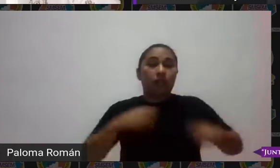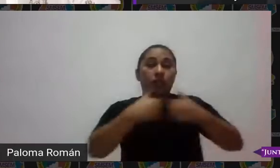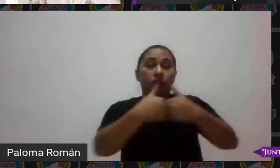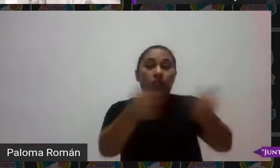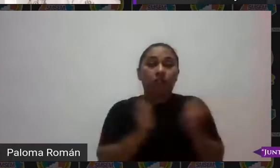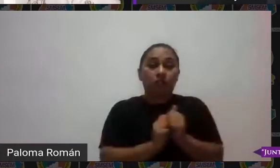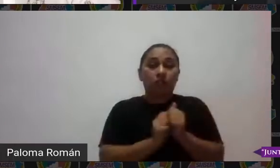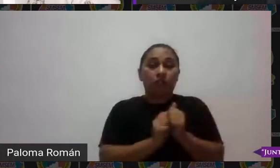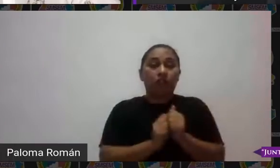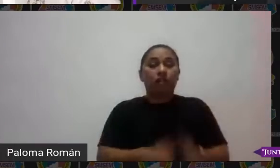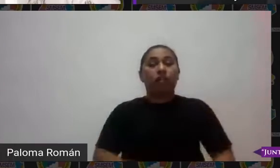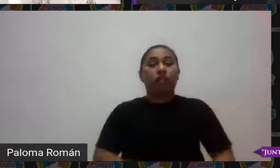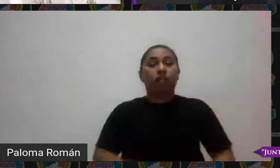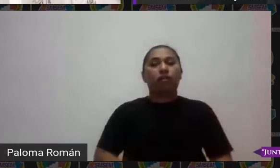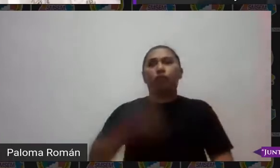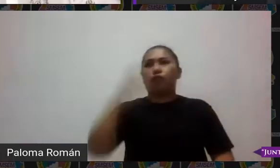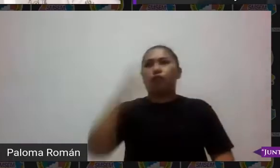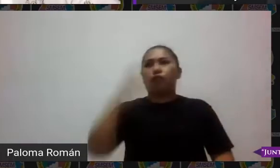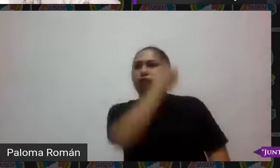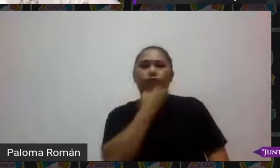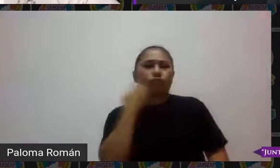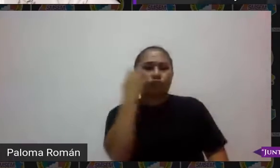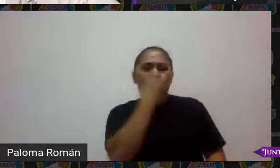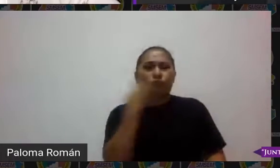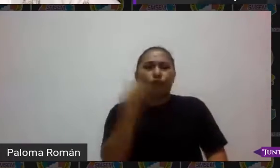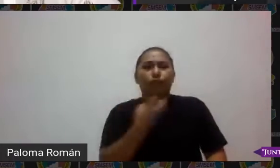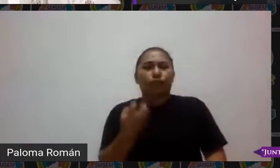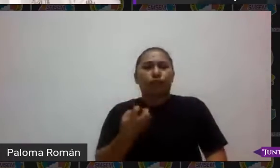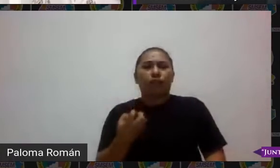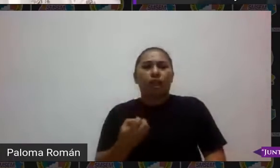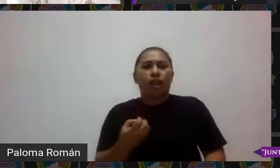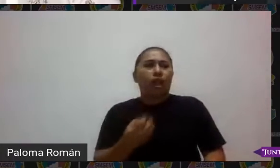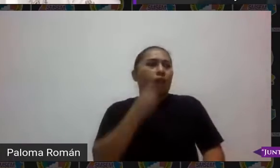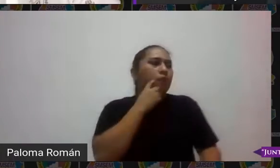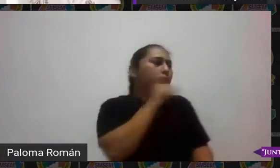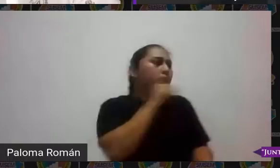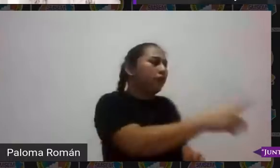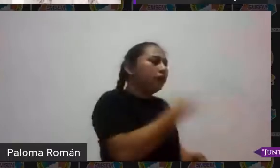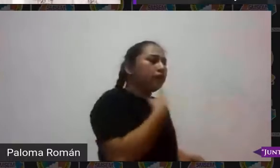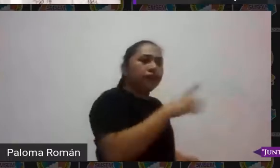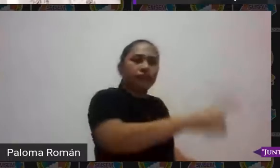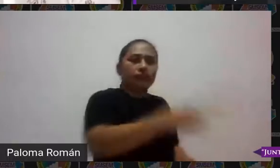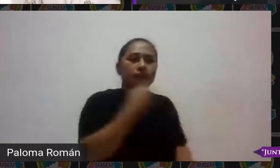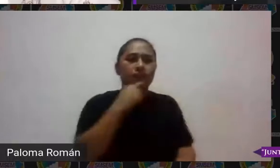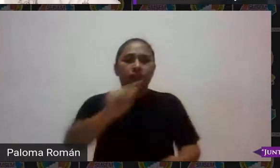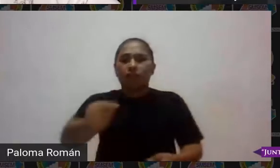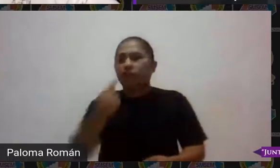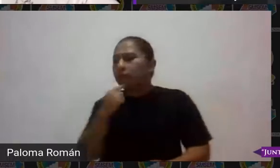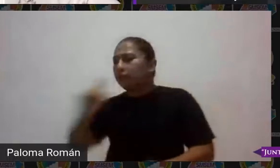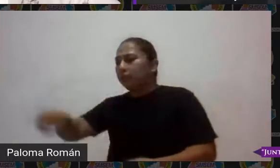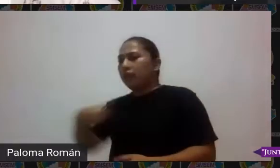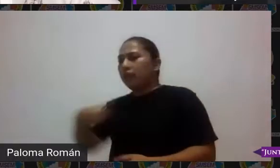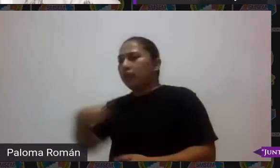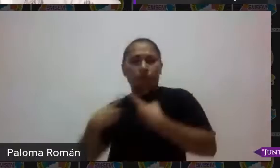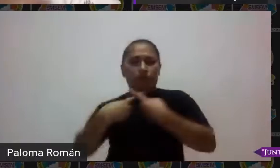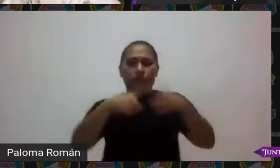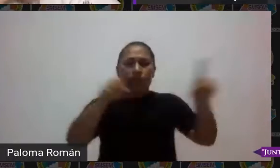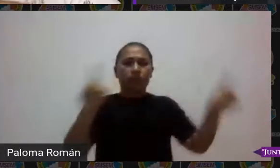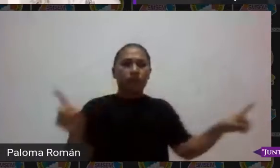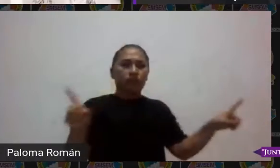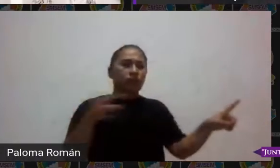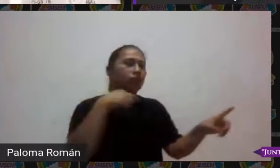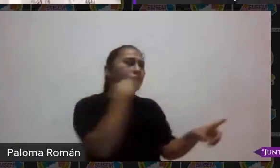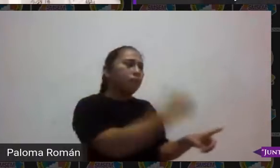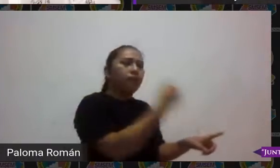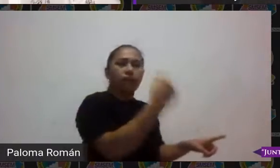vas a hacer un examen para juanito y un examen distinto para la ahorita y un examen este diferente para jorjito tú